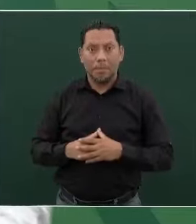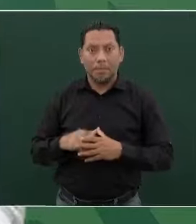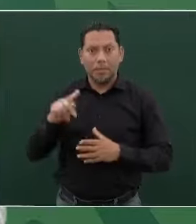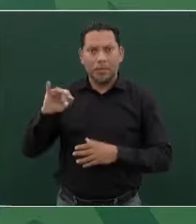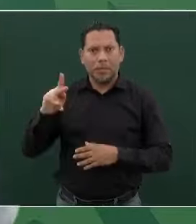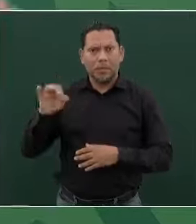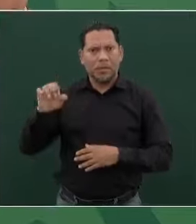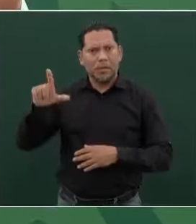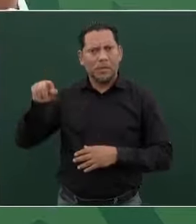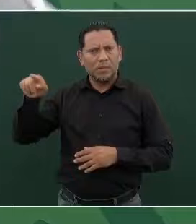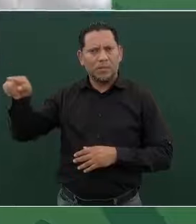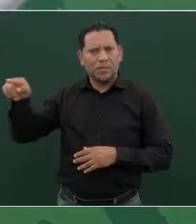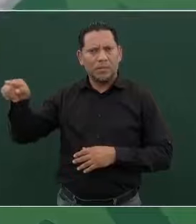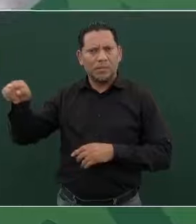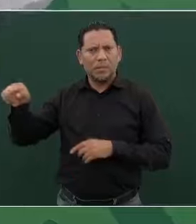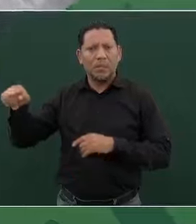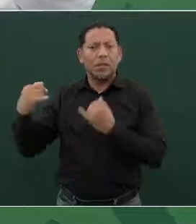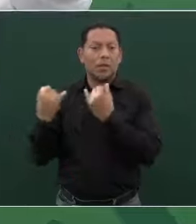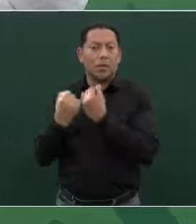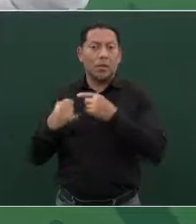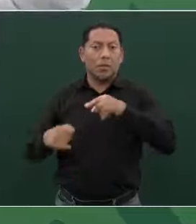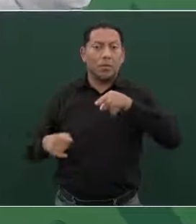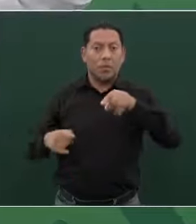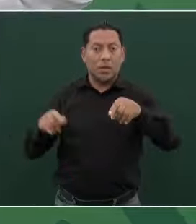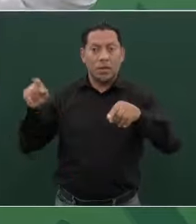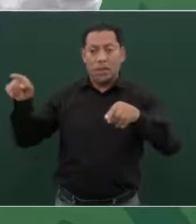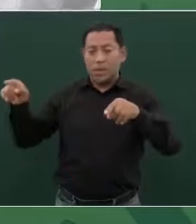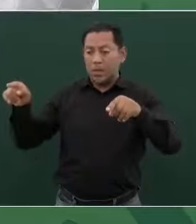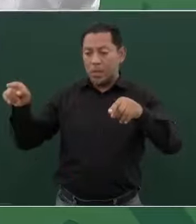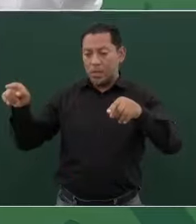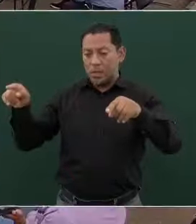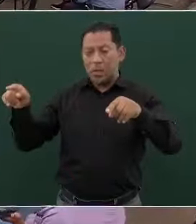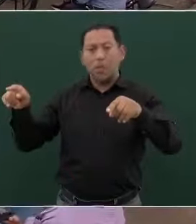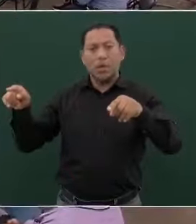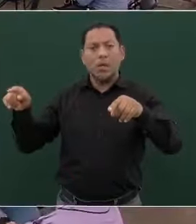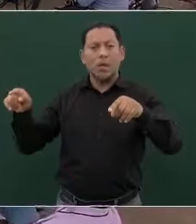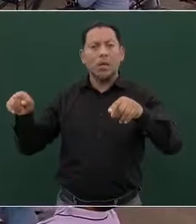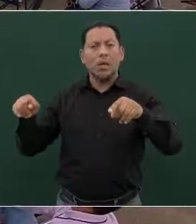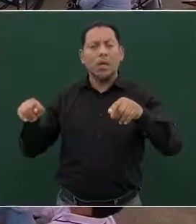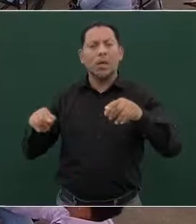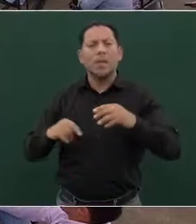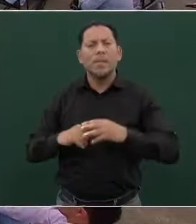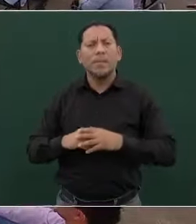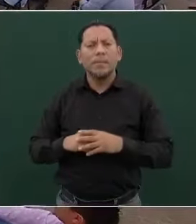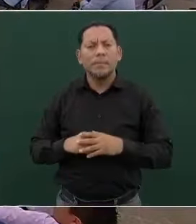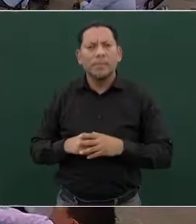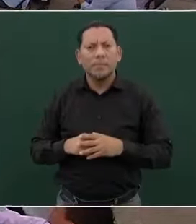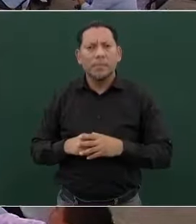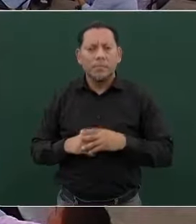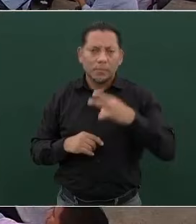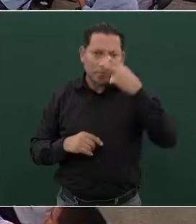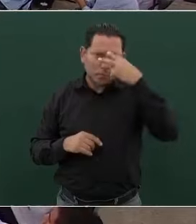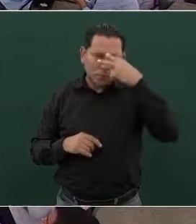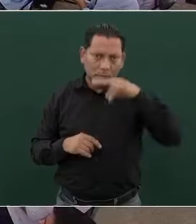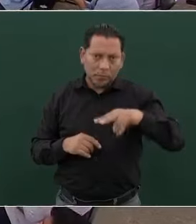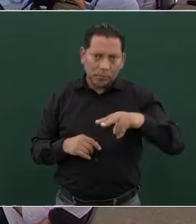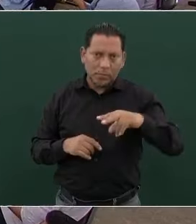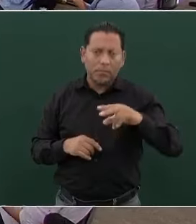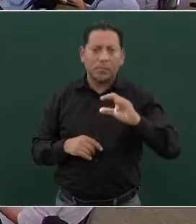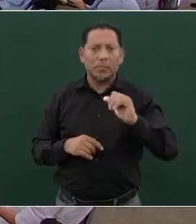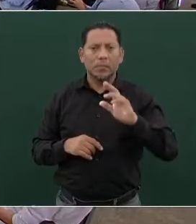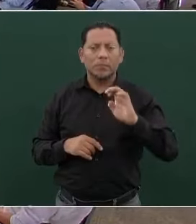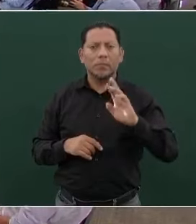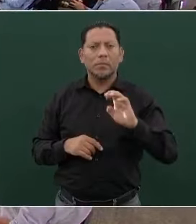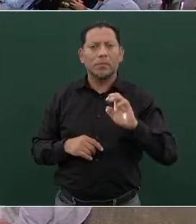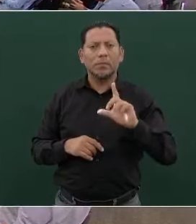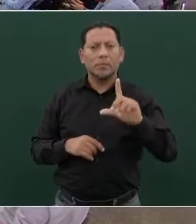y está del lado mexicano Calakmul,